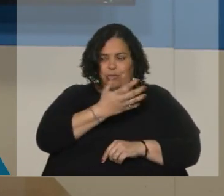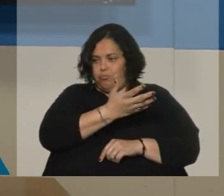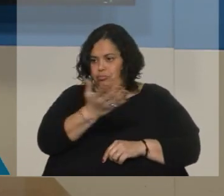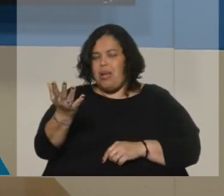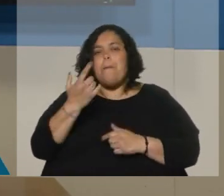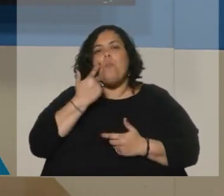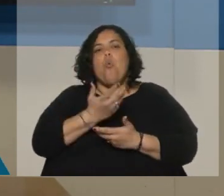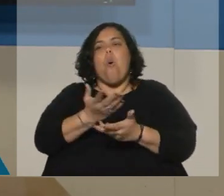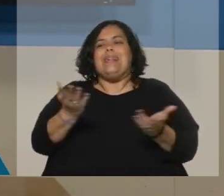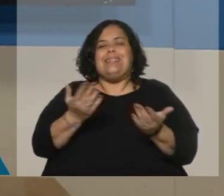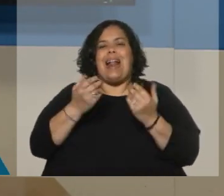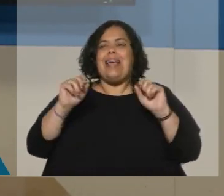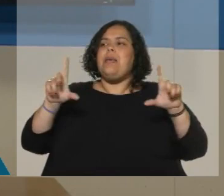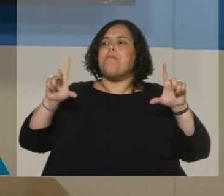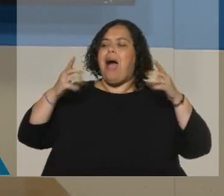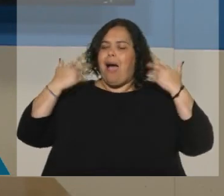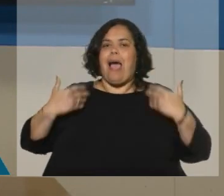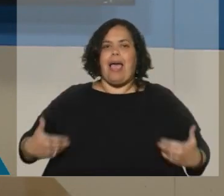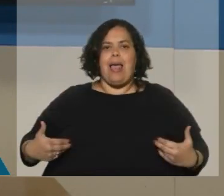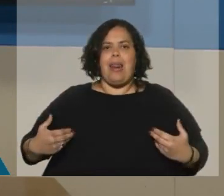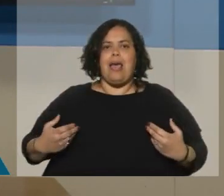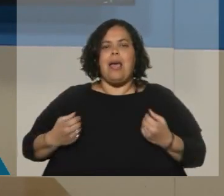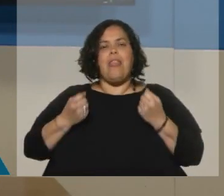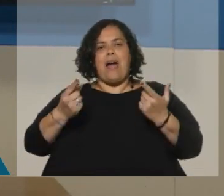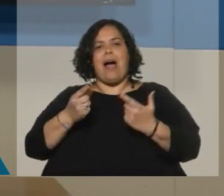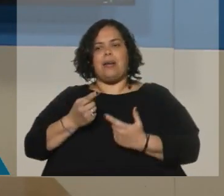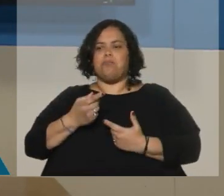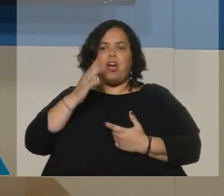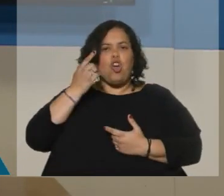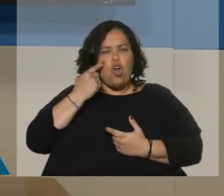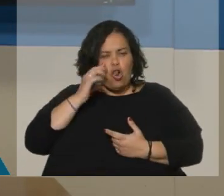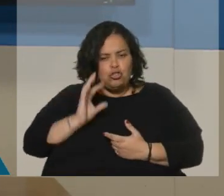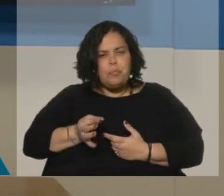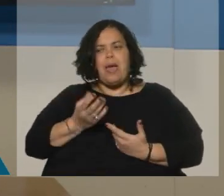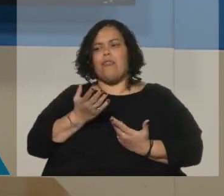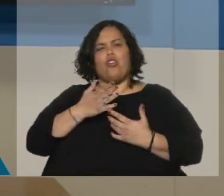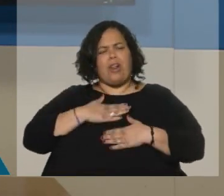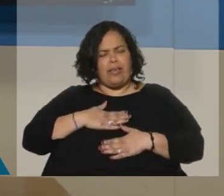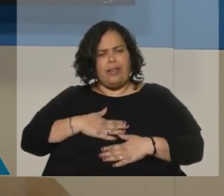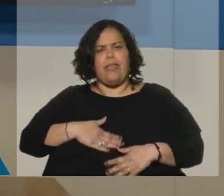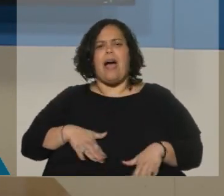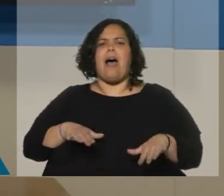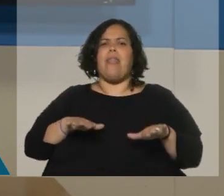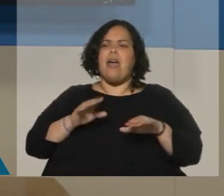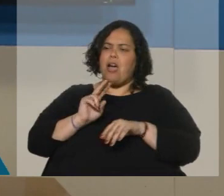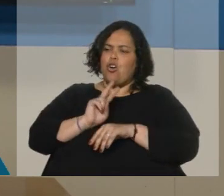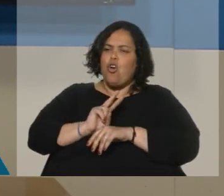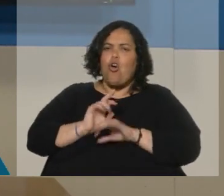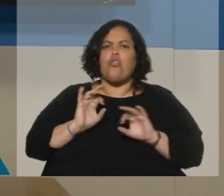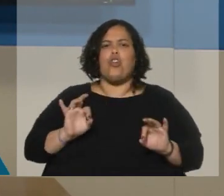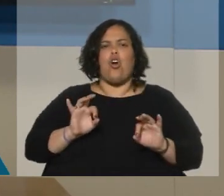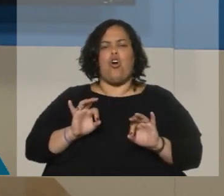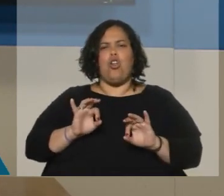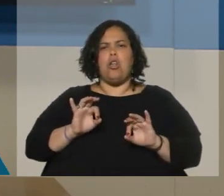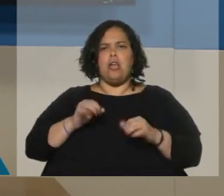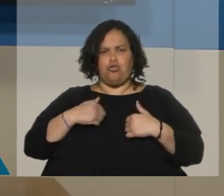los estrategas. Proyectar una imagen. ¿De qué? De seguridad, de conocimiento, de tranquilidad, de control, de poder estar al